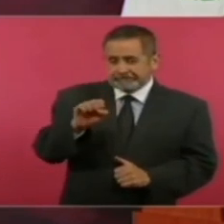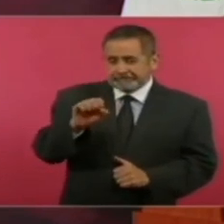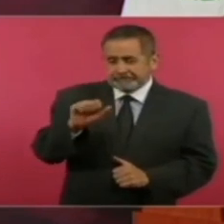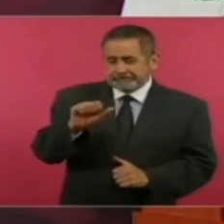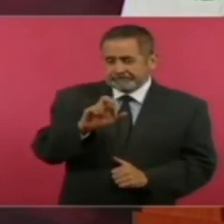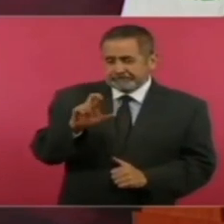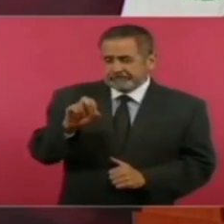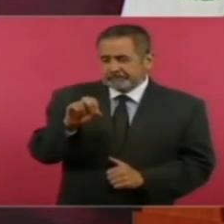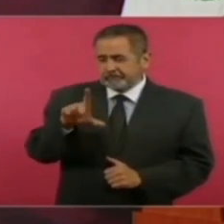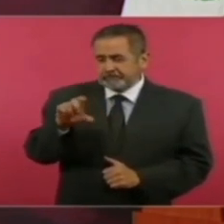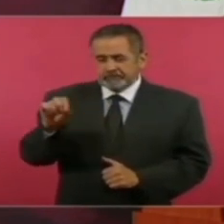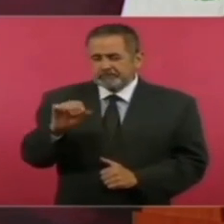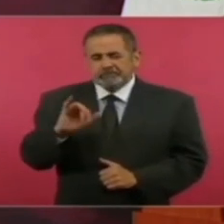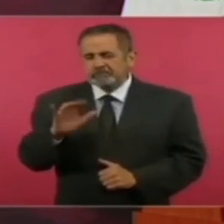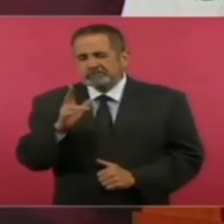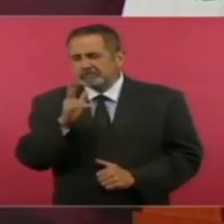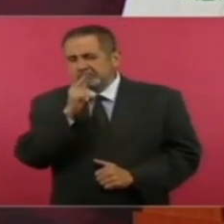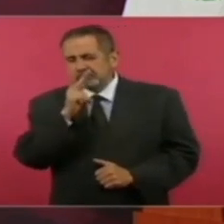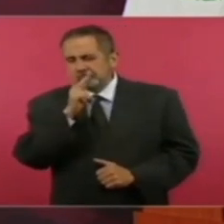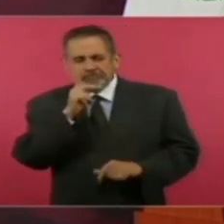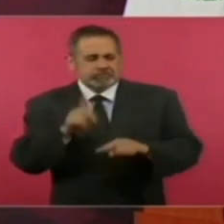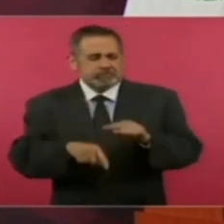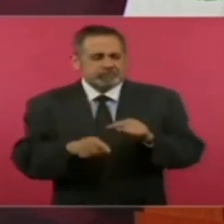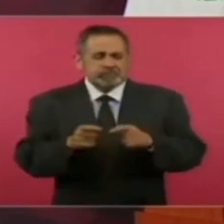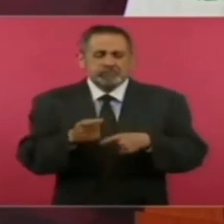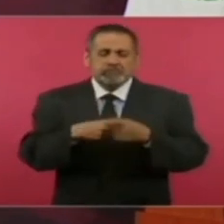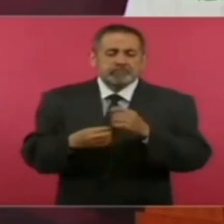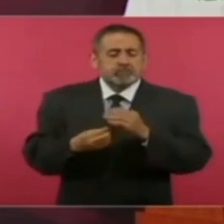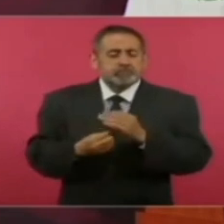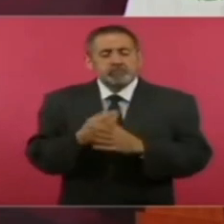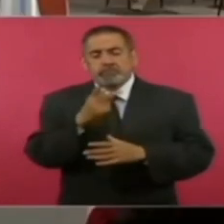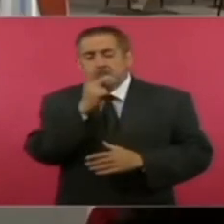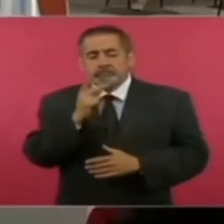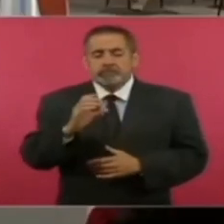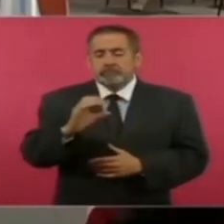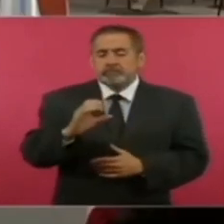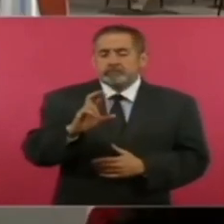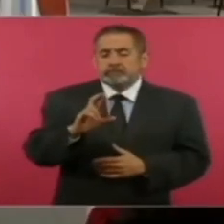y empezó a usarse el término crecimiento